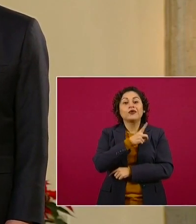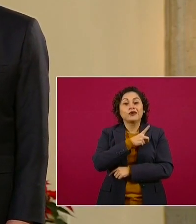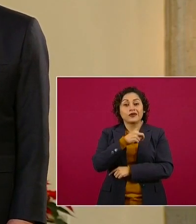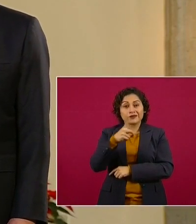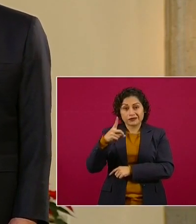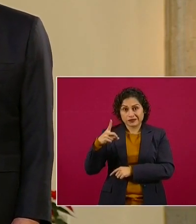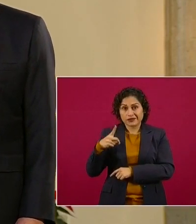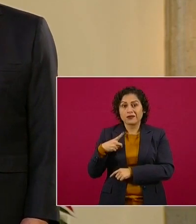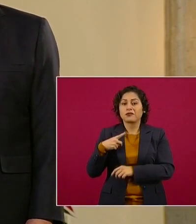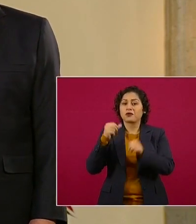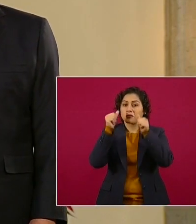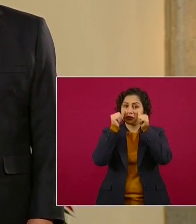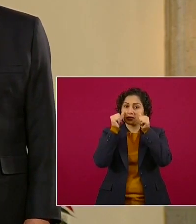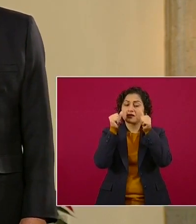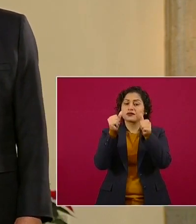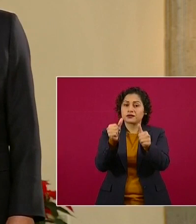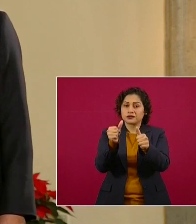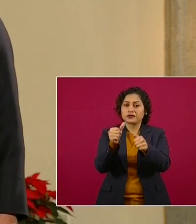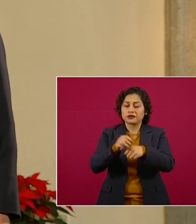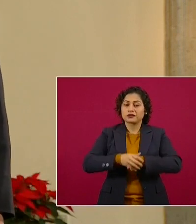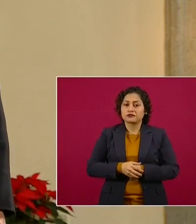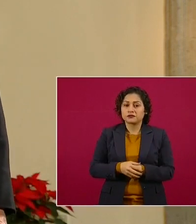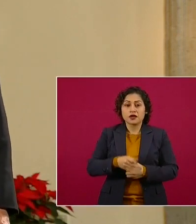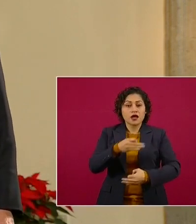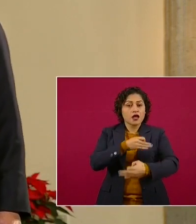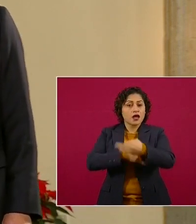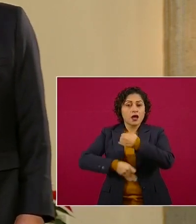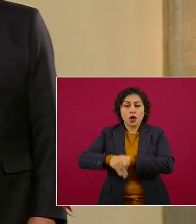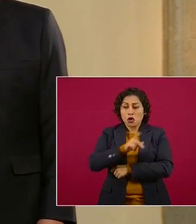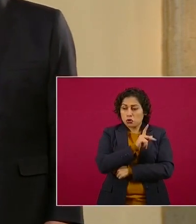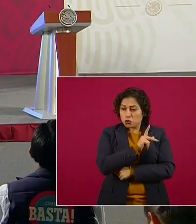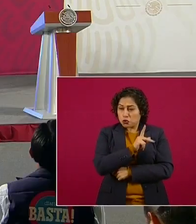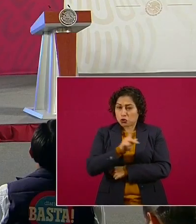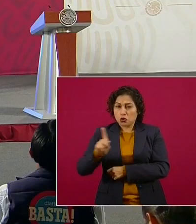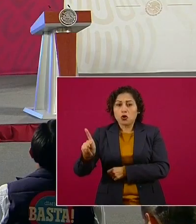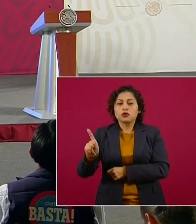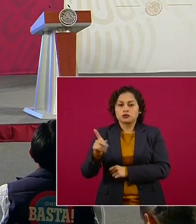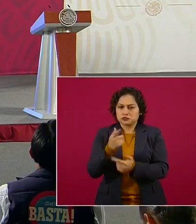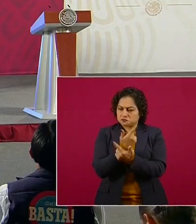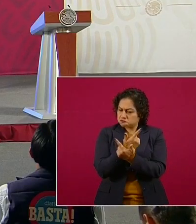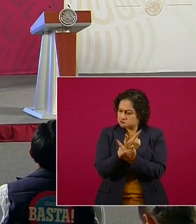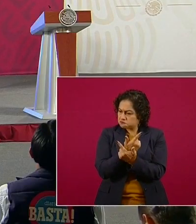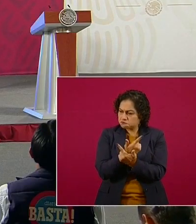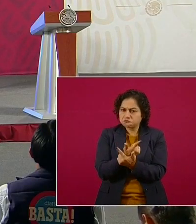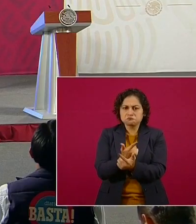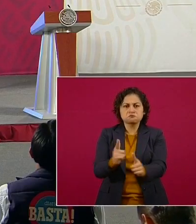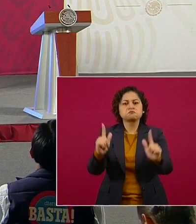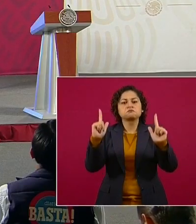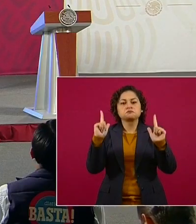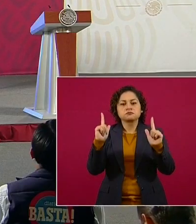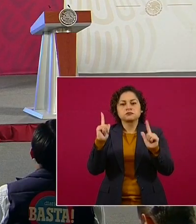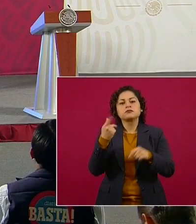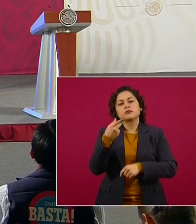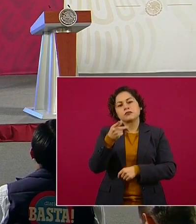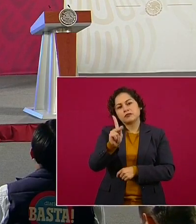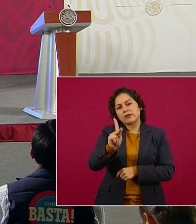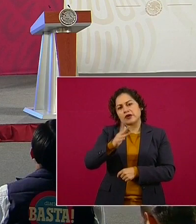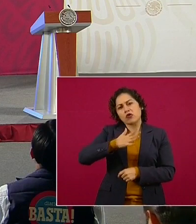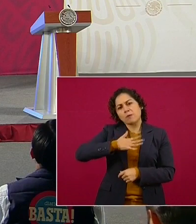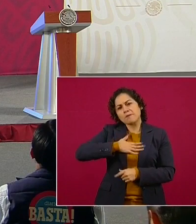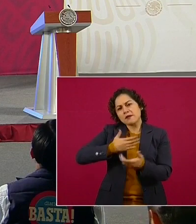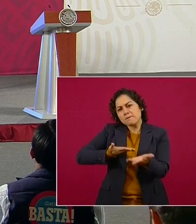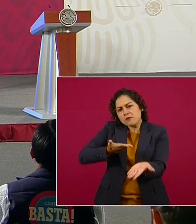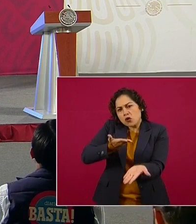Somos libres, pero respetuosamente les propongo lo siguiente.